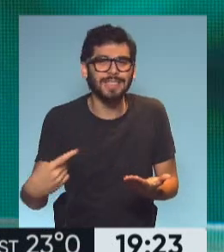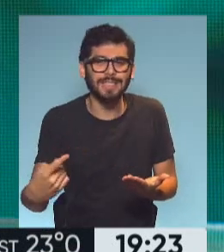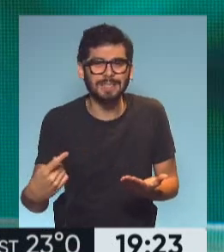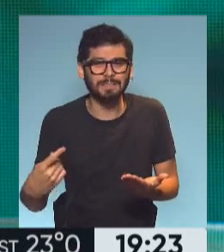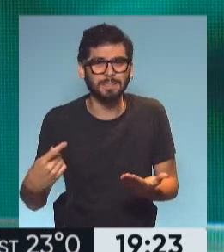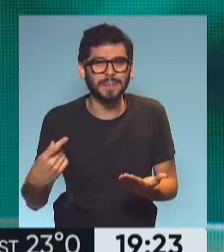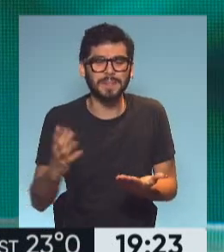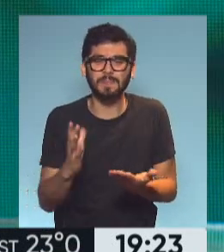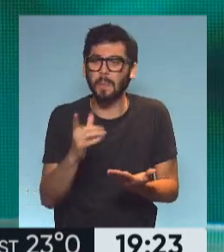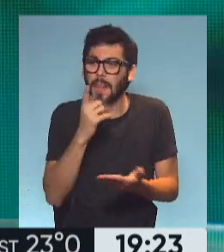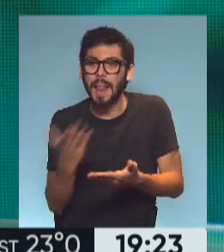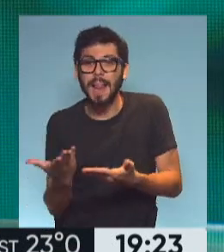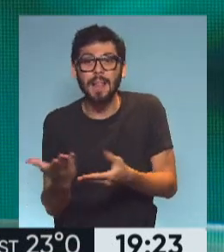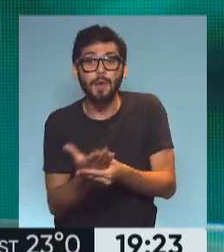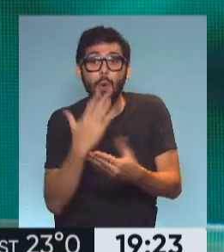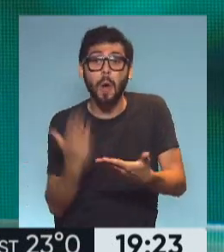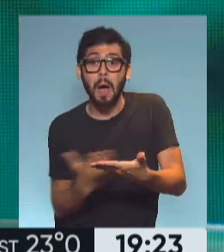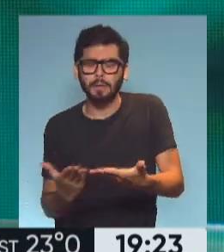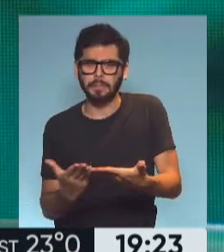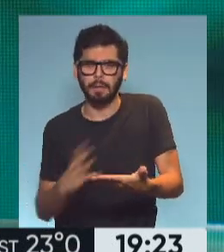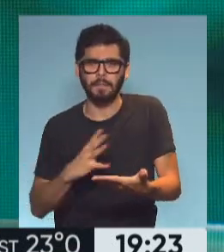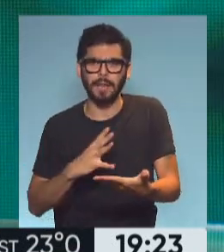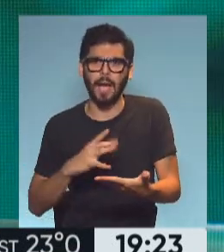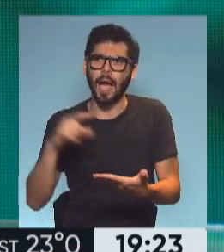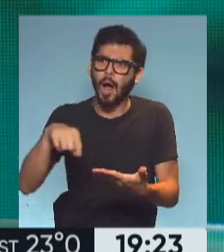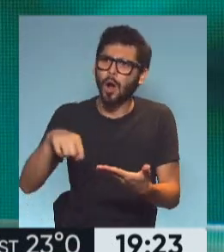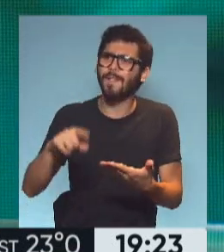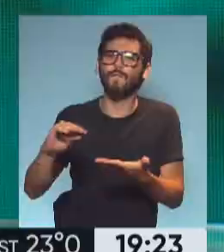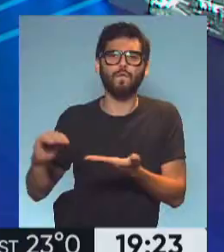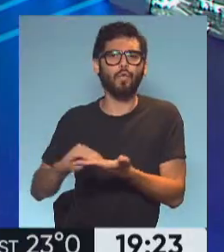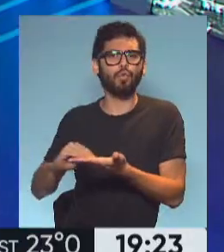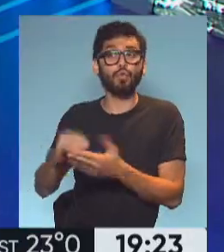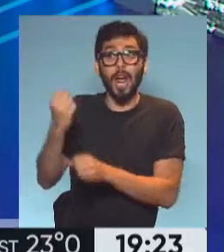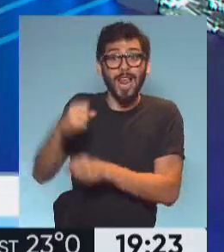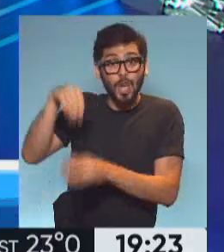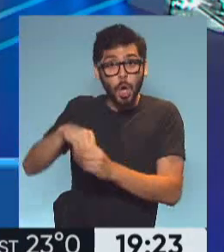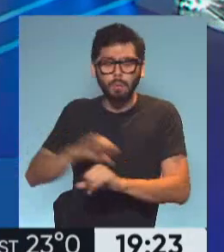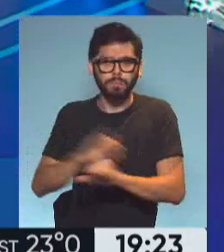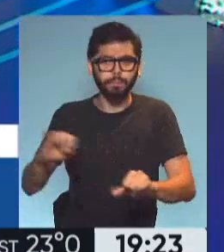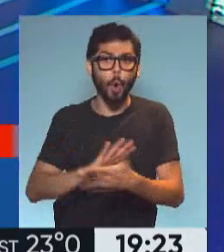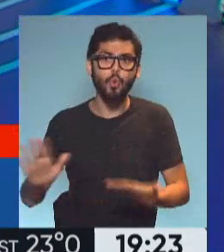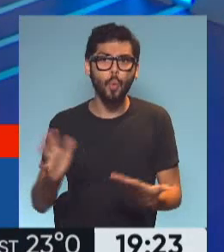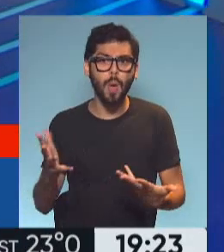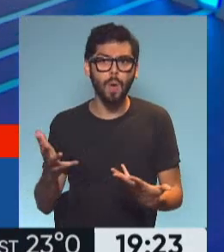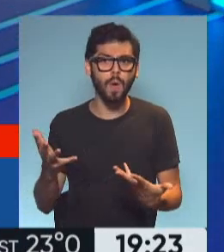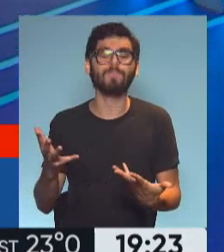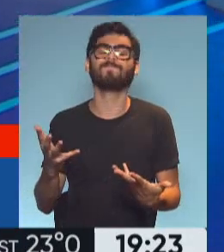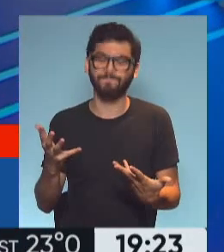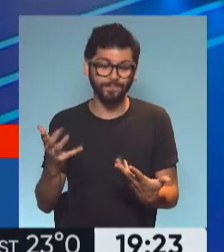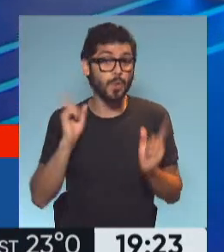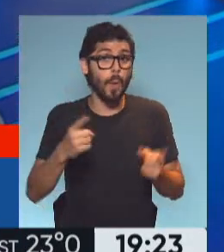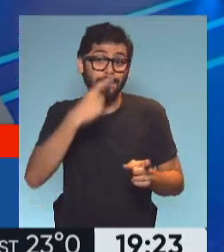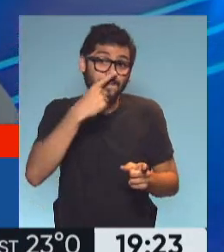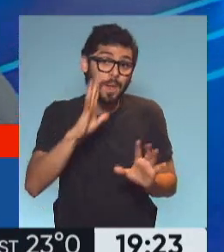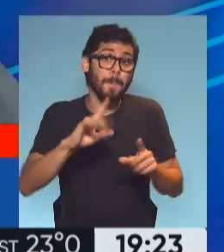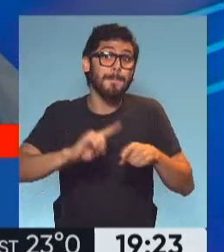diplomáticos, aunque el título lo puso el propio funcionario. Hola, Yelen. ¿Cómo estás? Pero nos mantiene entretenidos también, ¿no? Eso sin duda, la política brasileña